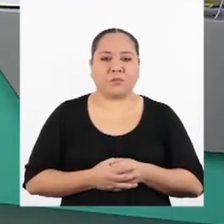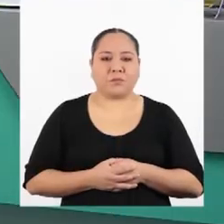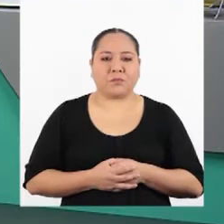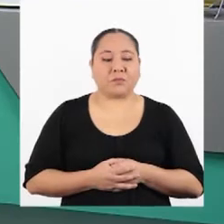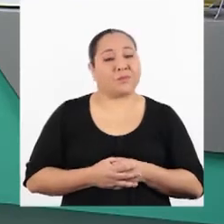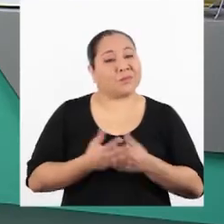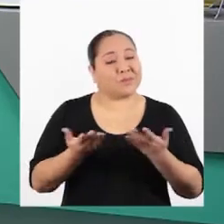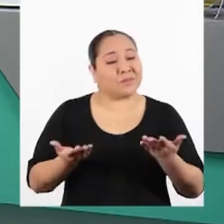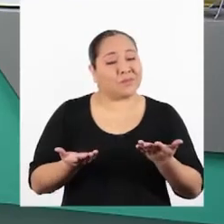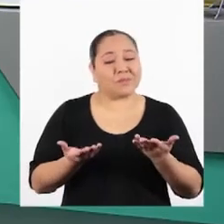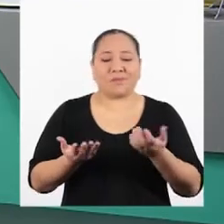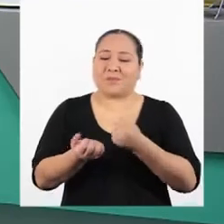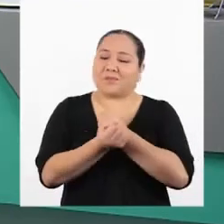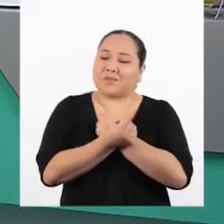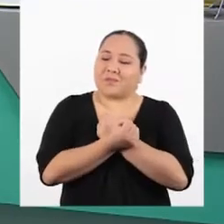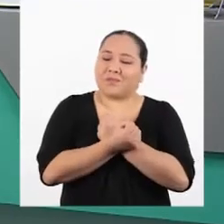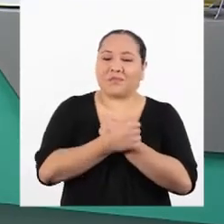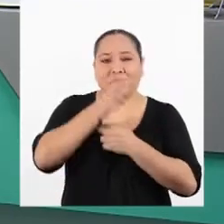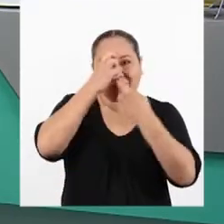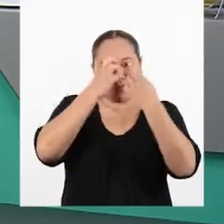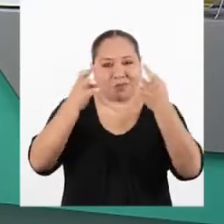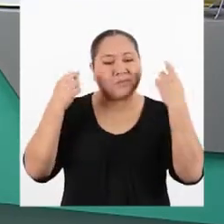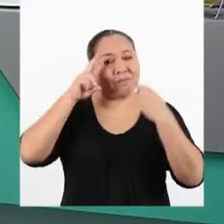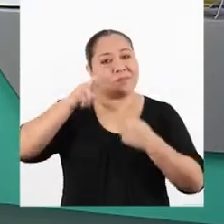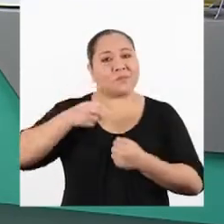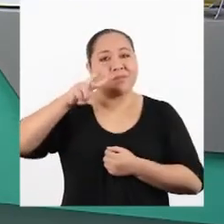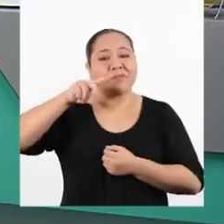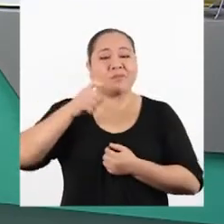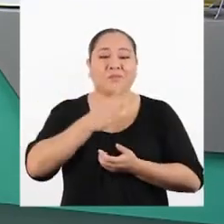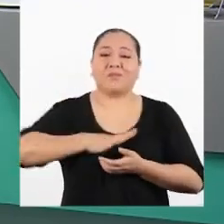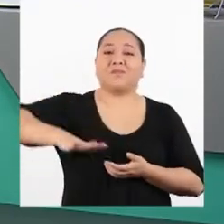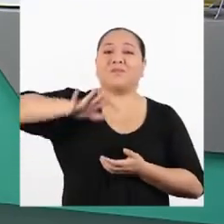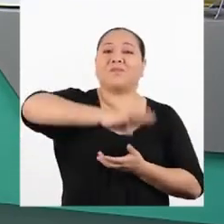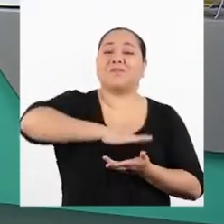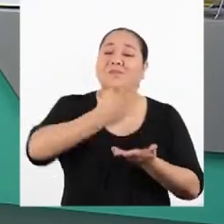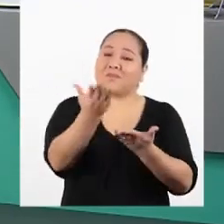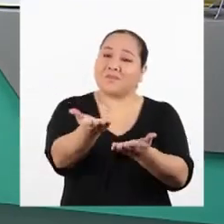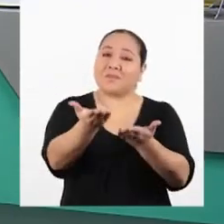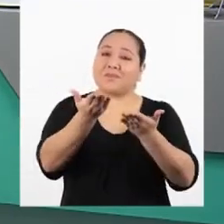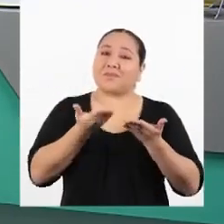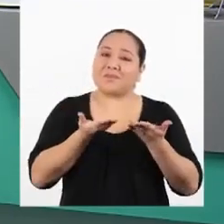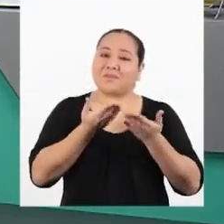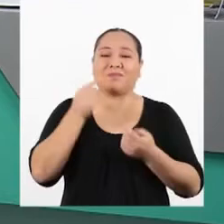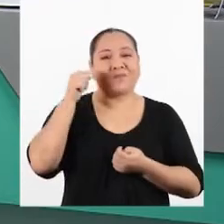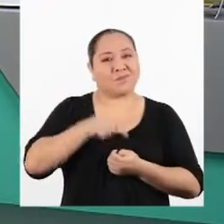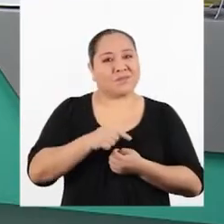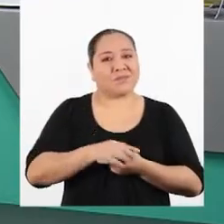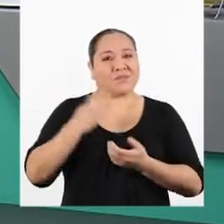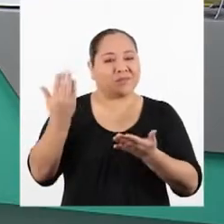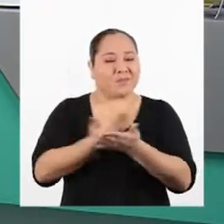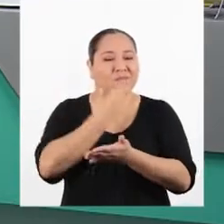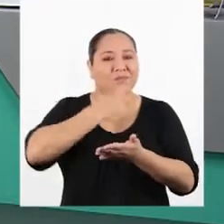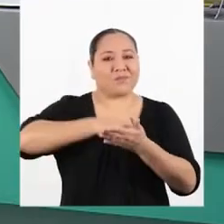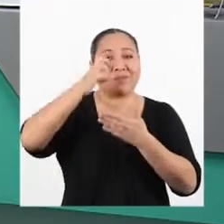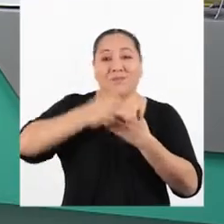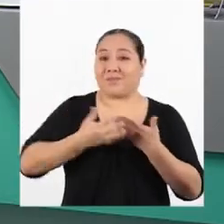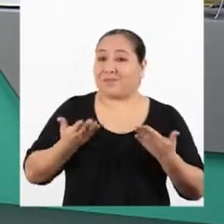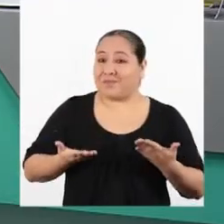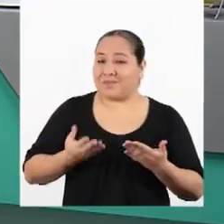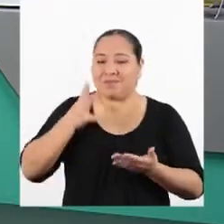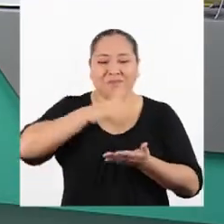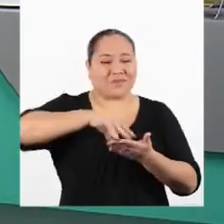Estimadas promociones del 2021, sean todas bienvenidas y bienvenidos a un nuevo programa de